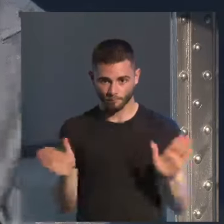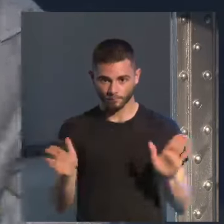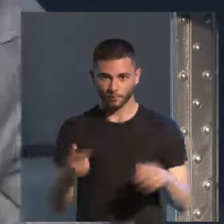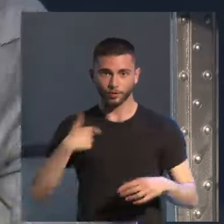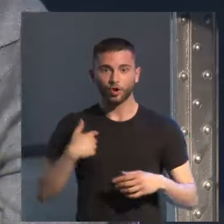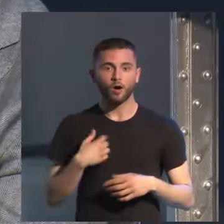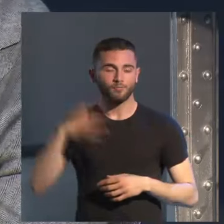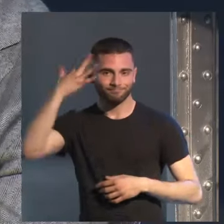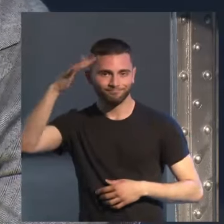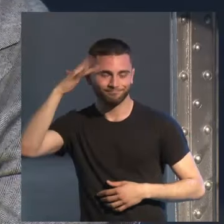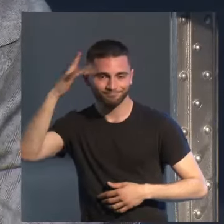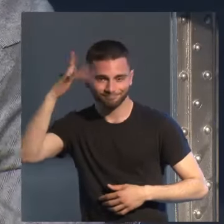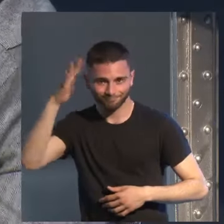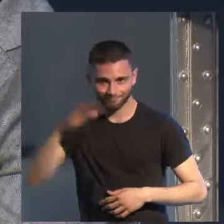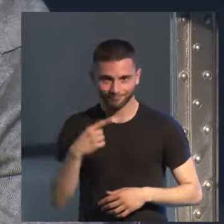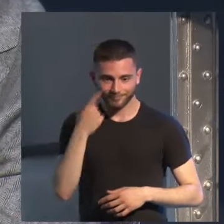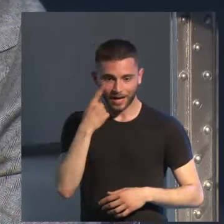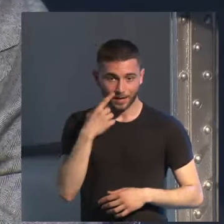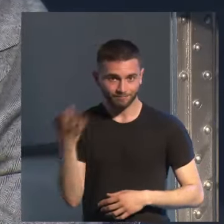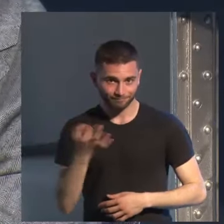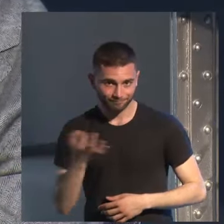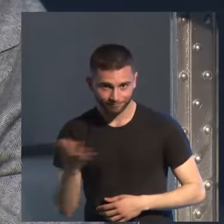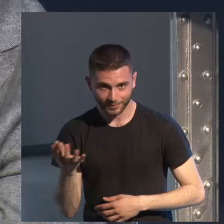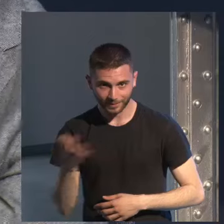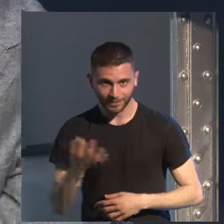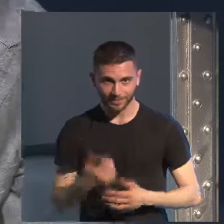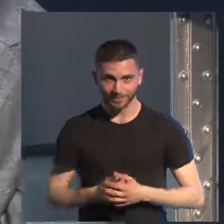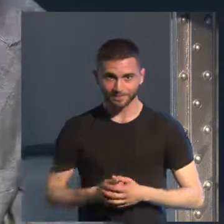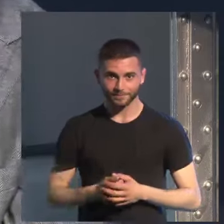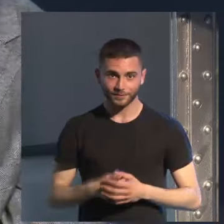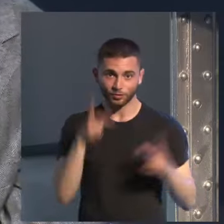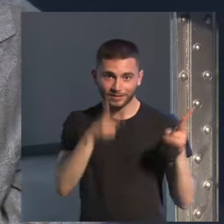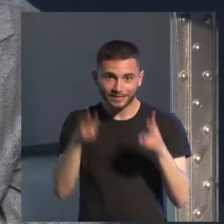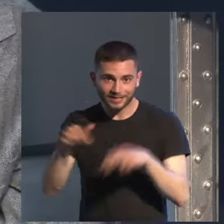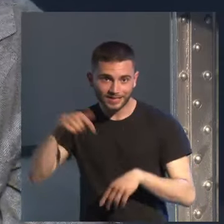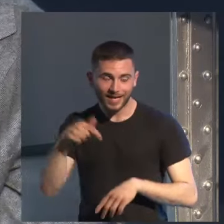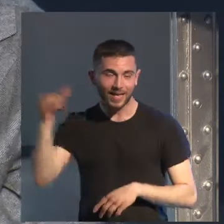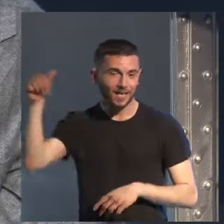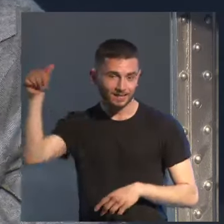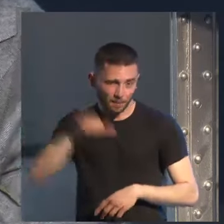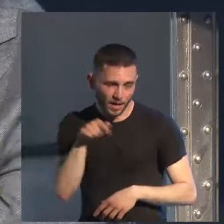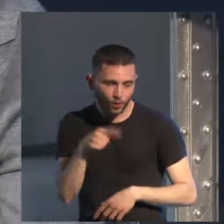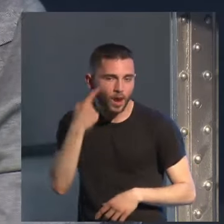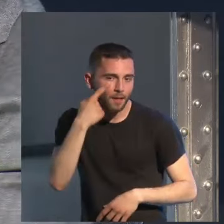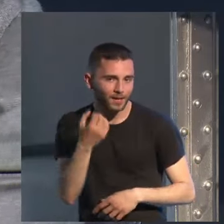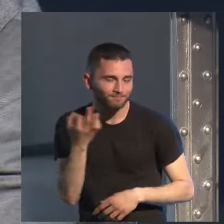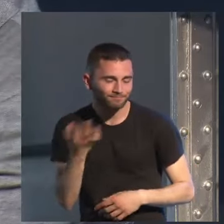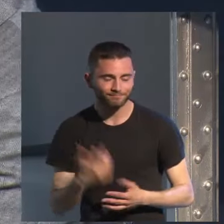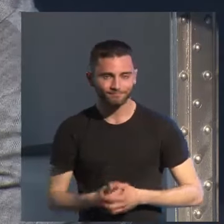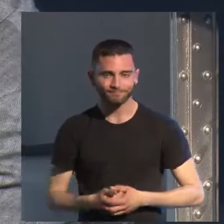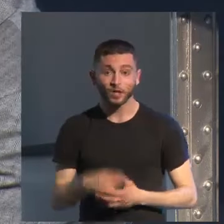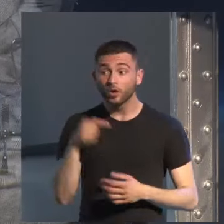mucha ilusión por ver qué pasa con con esta serie esta película ¿tú las has visto ya?